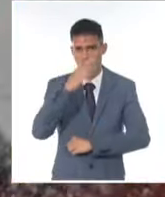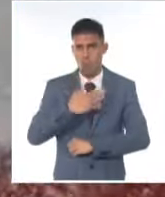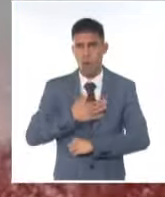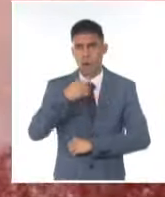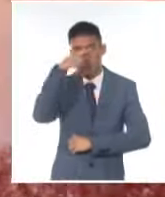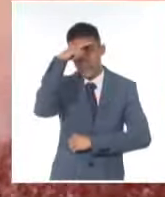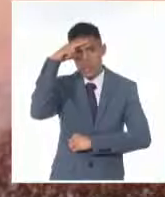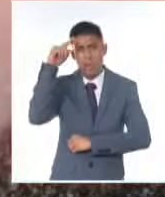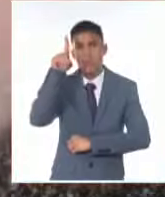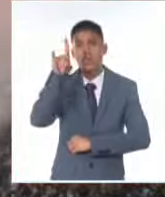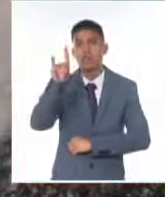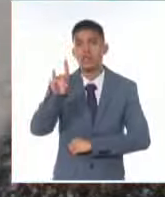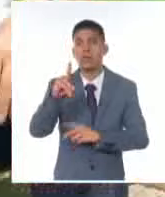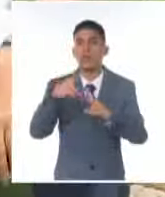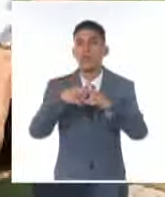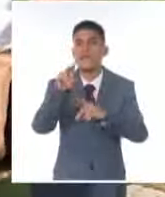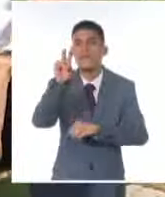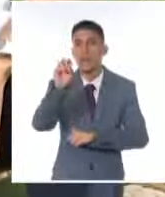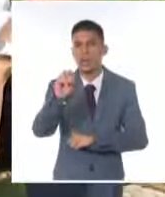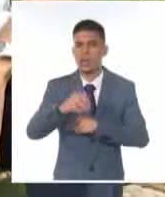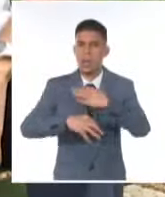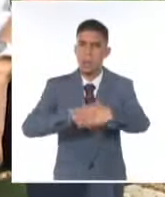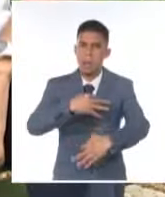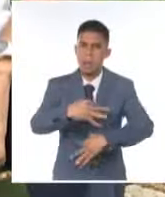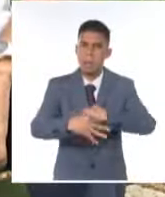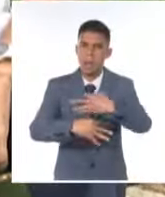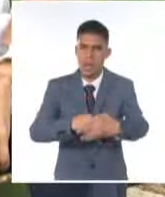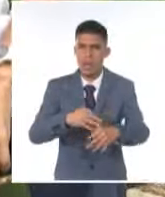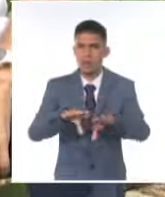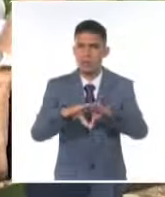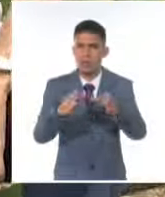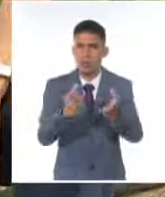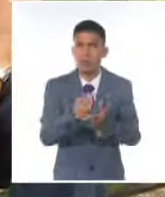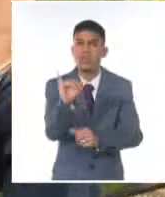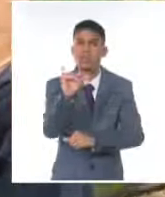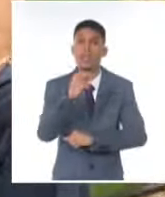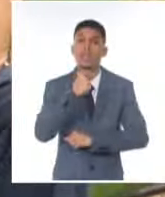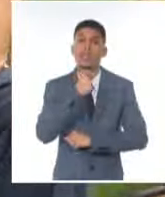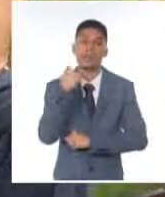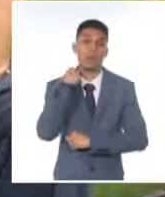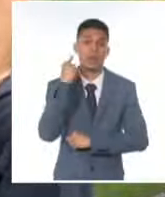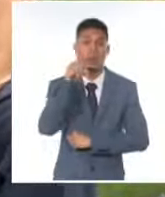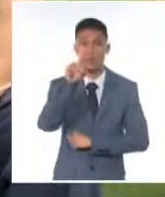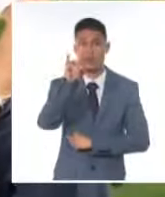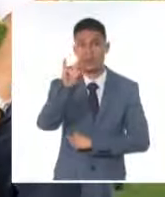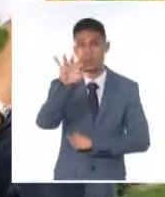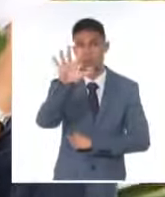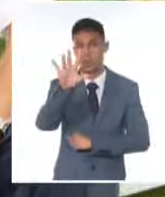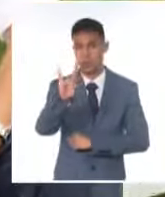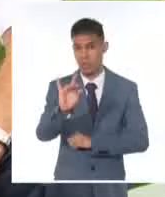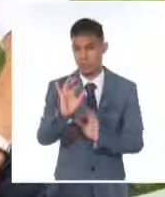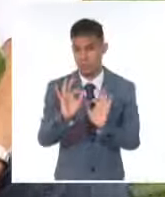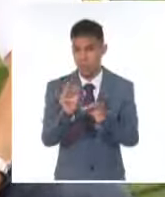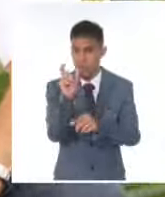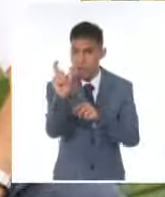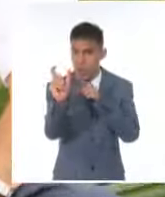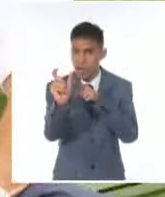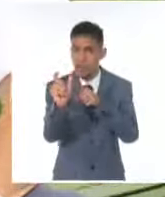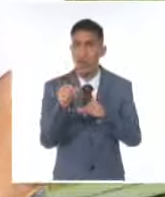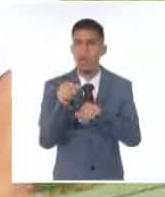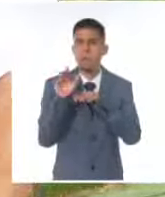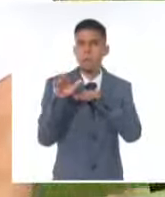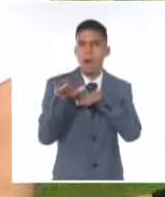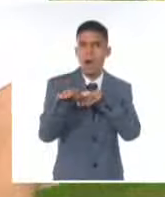XIX y XX, nos confesó que fue precisamente el 6 de enero de 1959, al paso de la